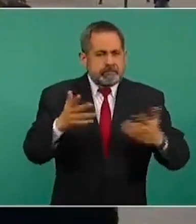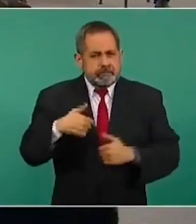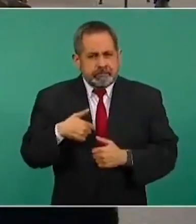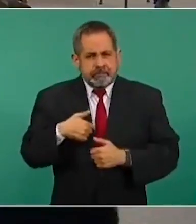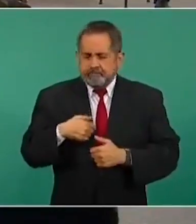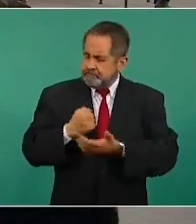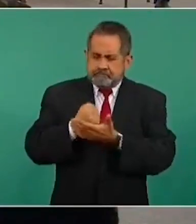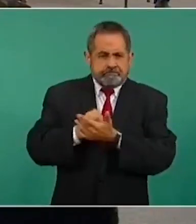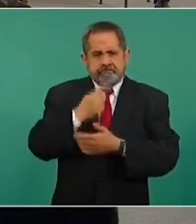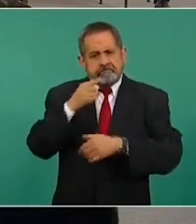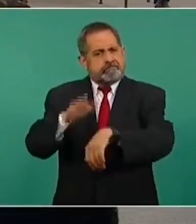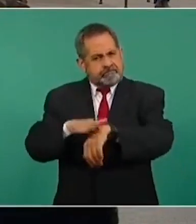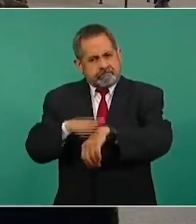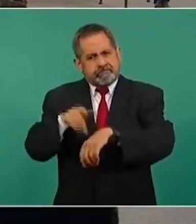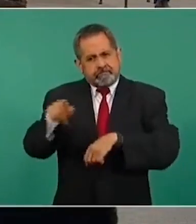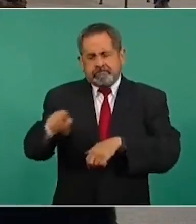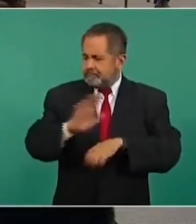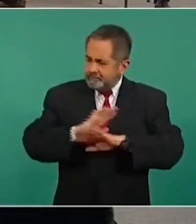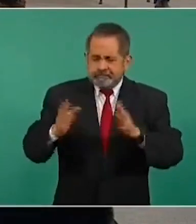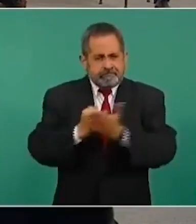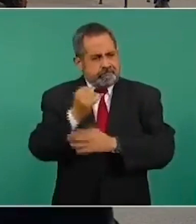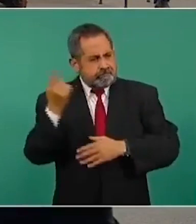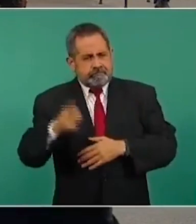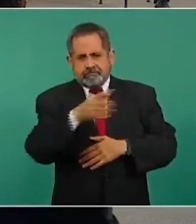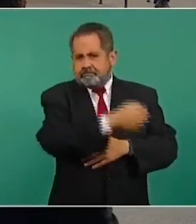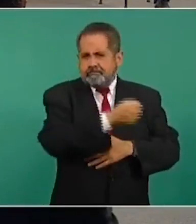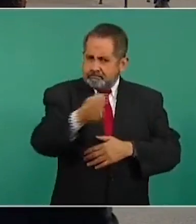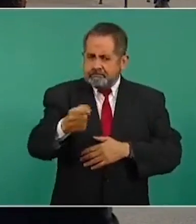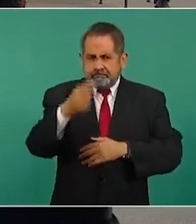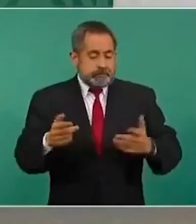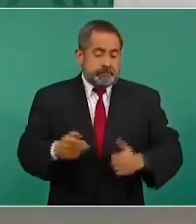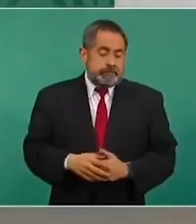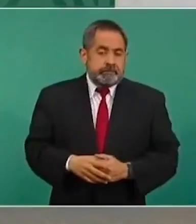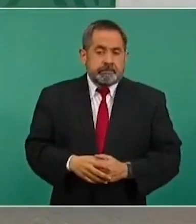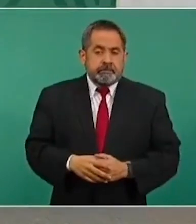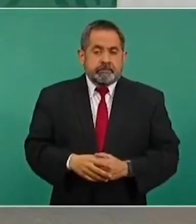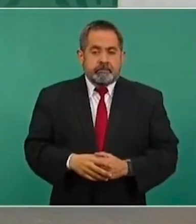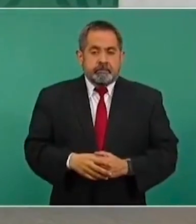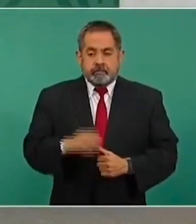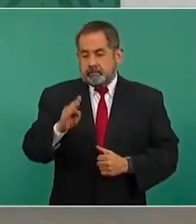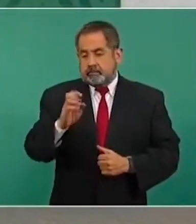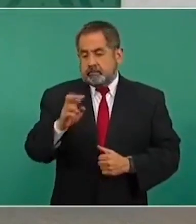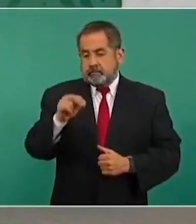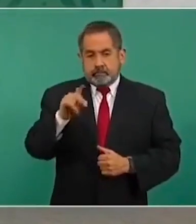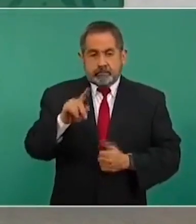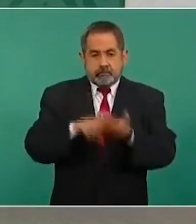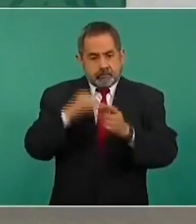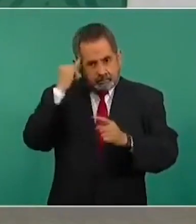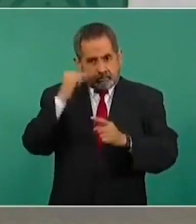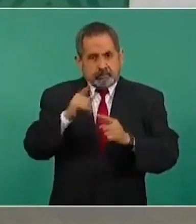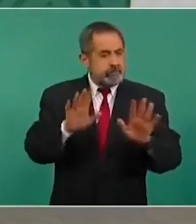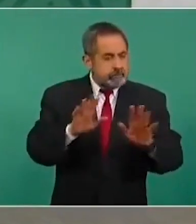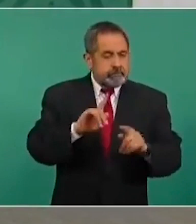le insistía, ya presenta la denuncia. Y Bernardo, con el propósito de